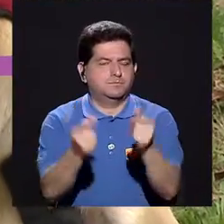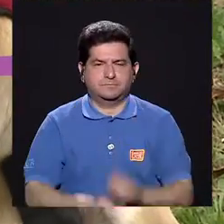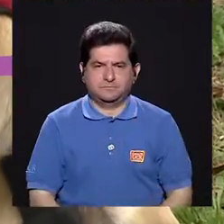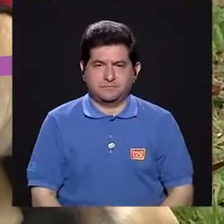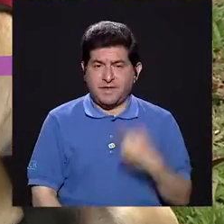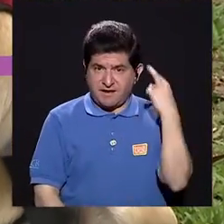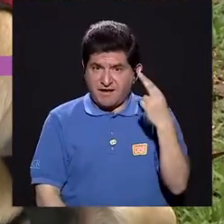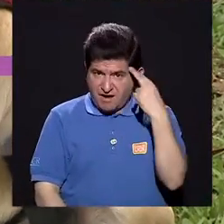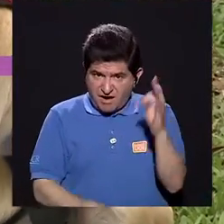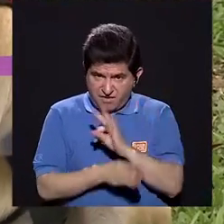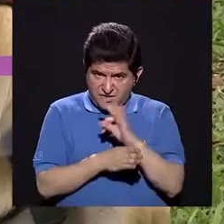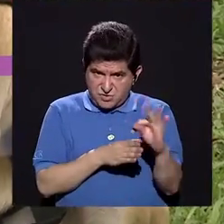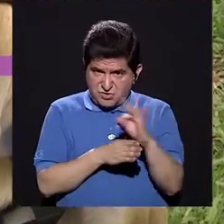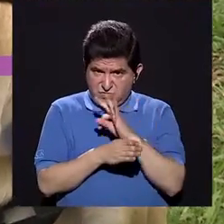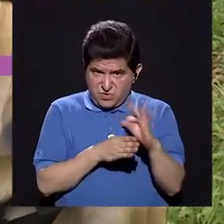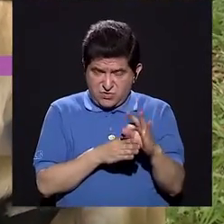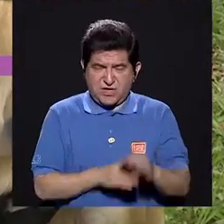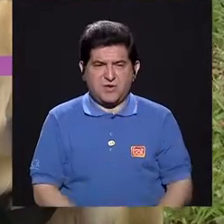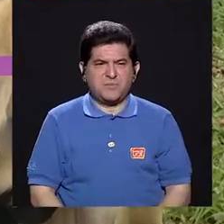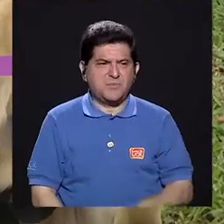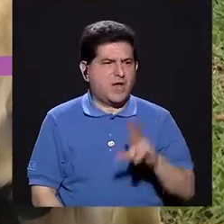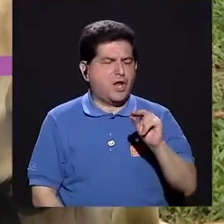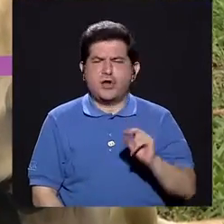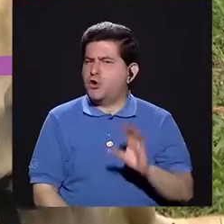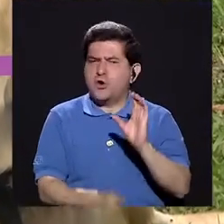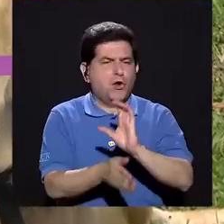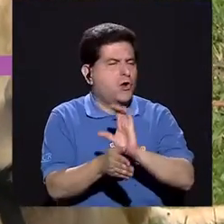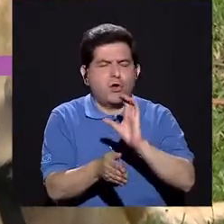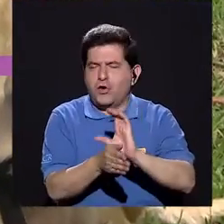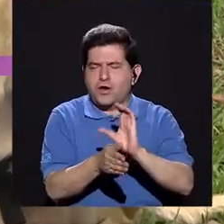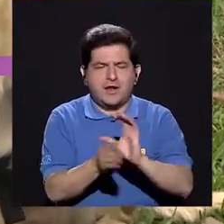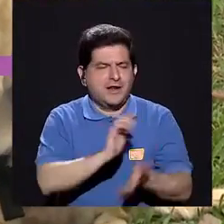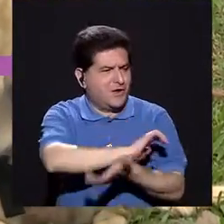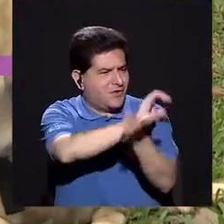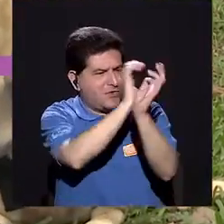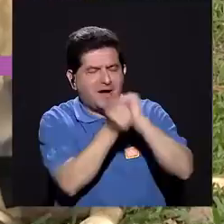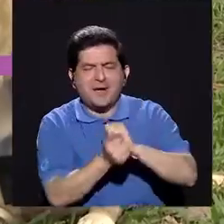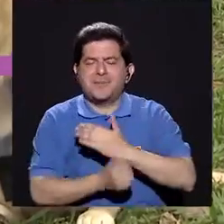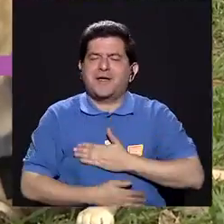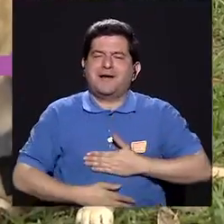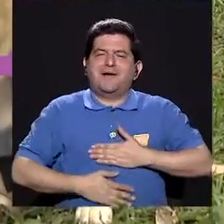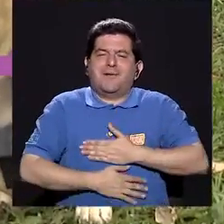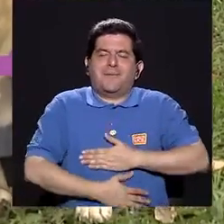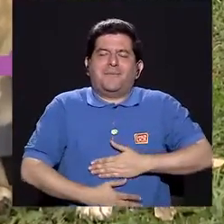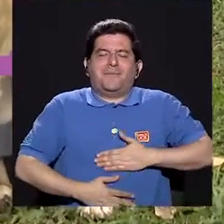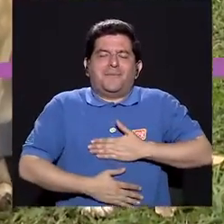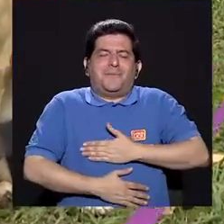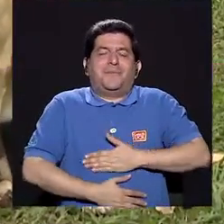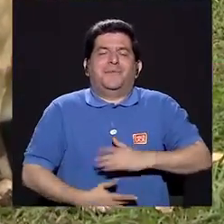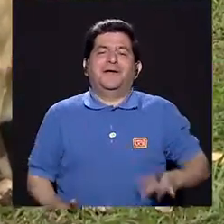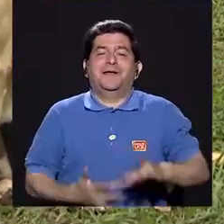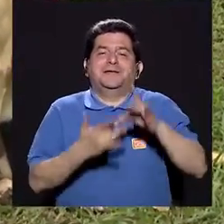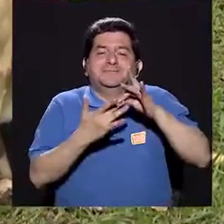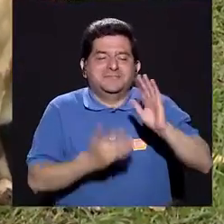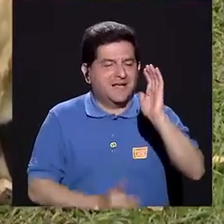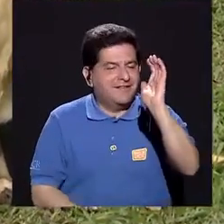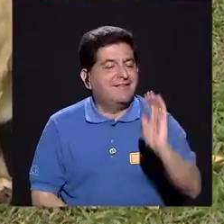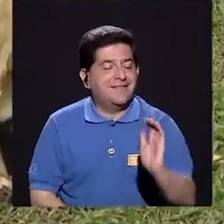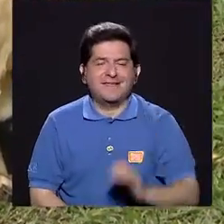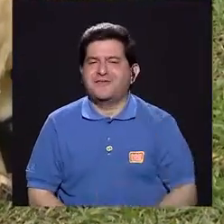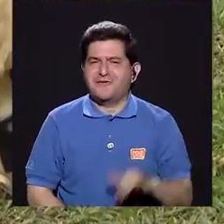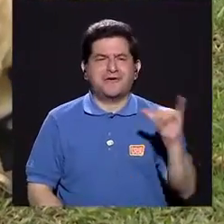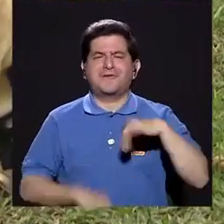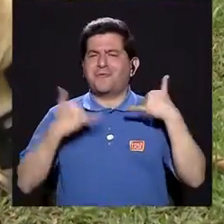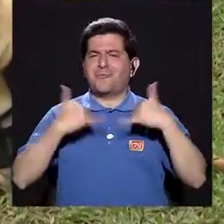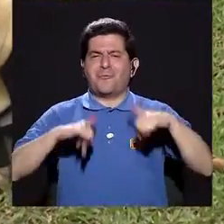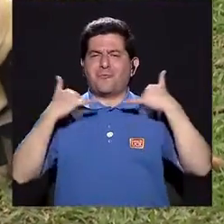porque la terapia deja de ser algo clínico y se convierte en algo lúdico. Sobre todo para un niño, es